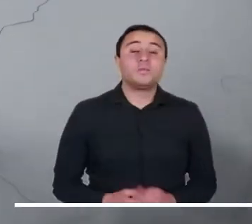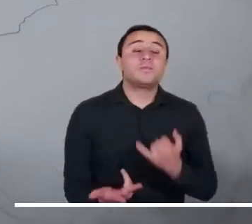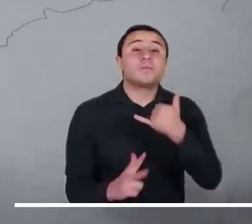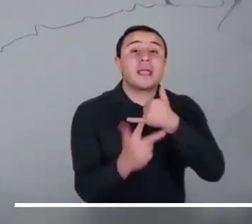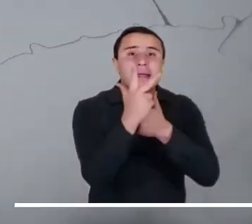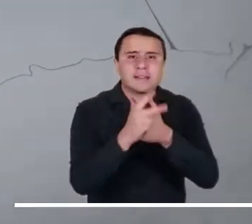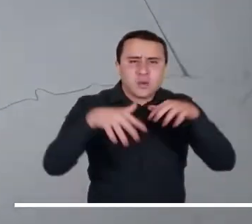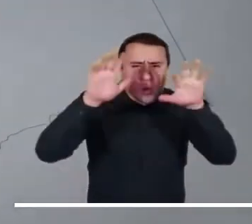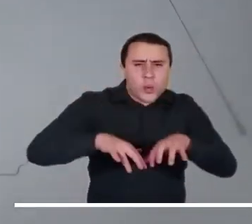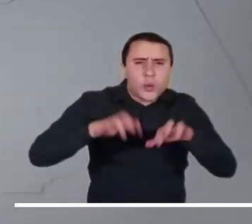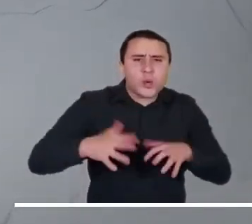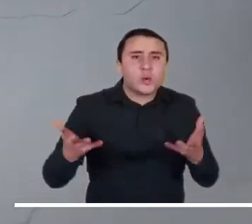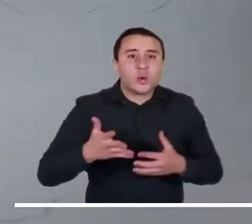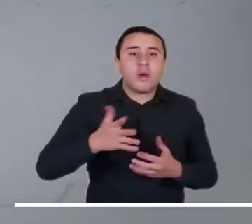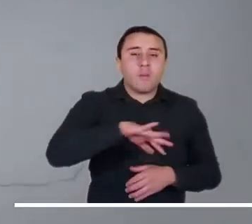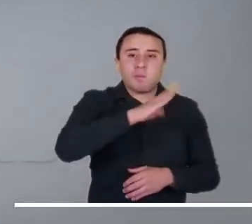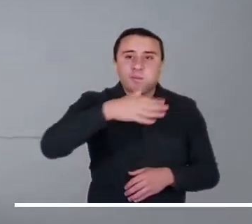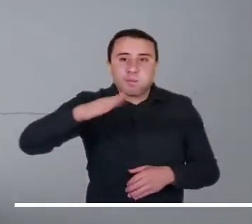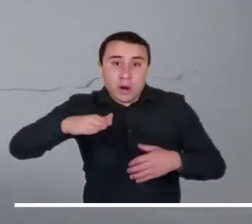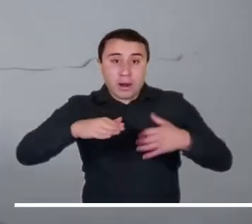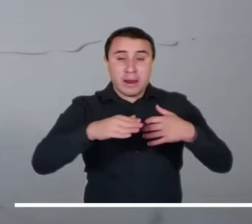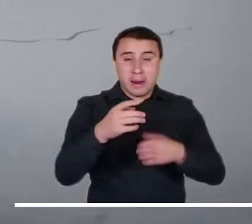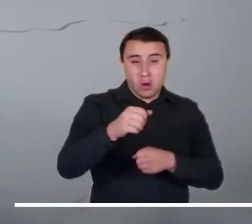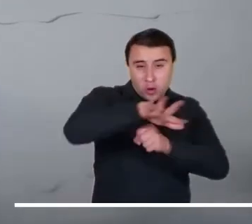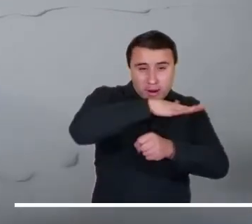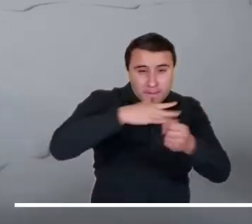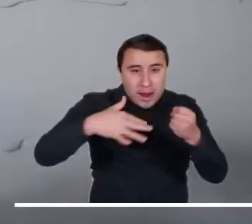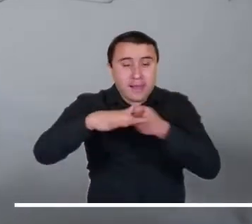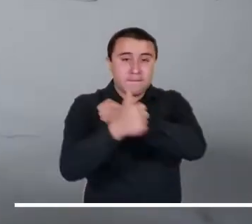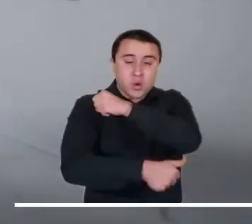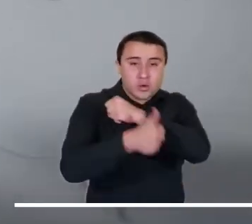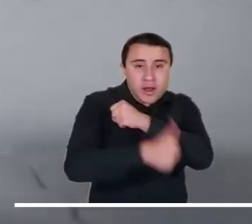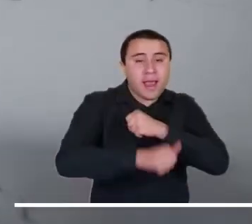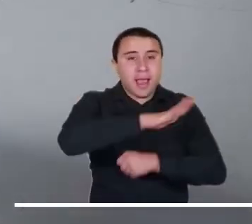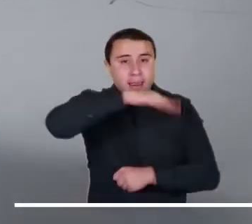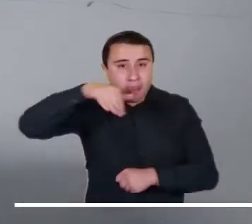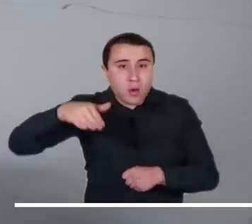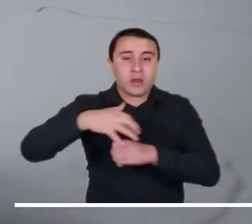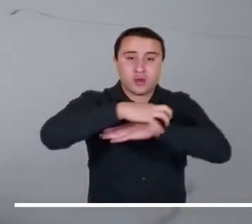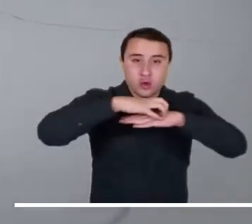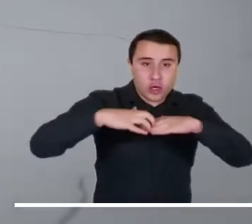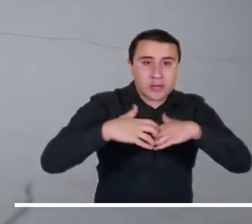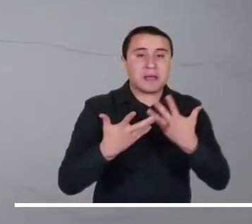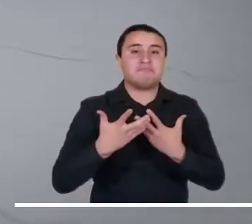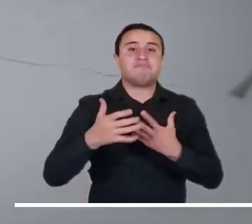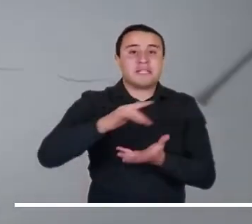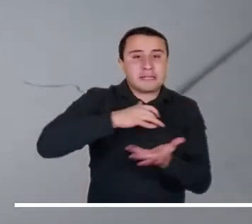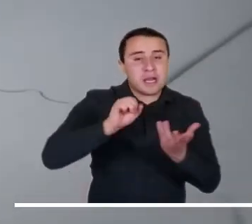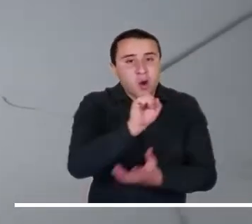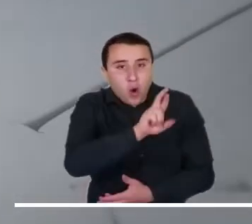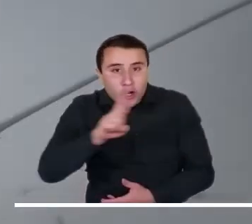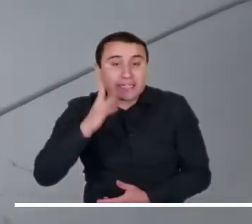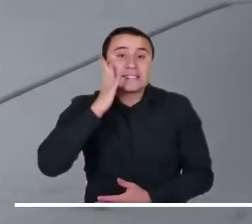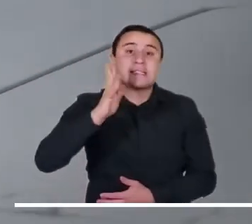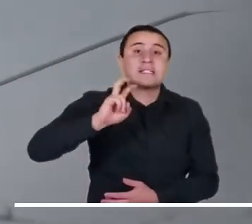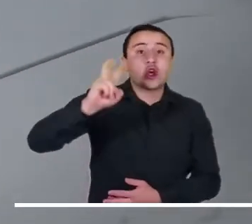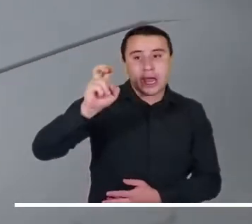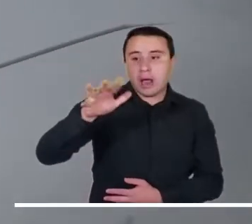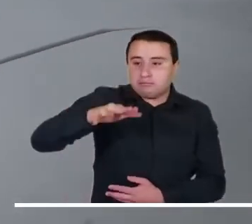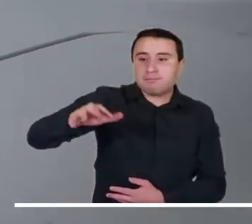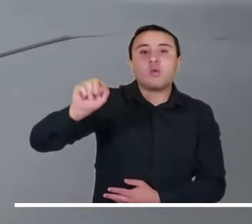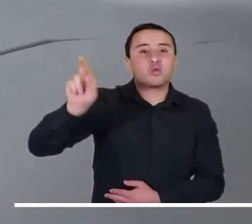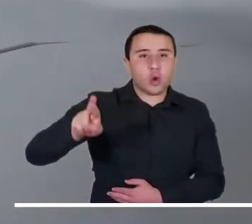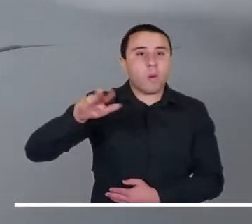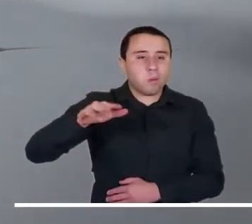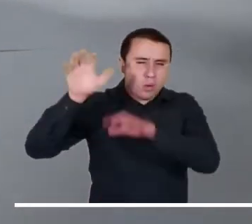En los Andes las lluvias se concentrarían en zonas de montaña y en los altiflanos de Cundinamarca, Boyacá, Antioquia, Tolima, Oriente de Santander y